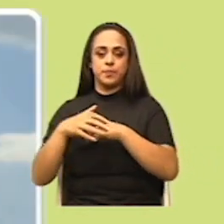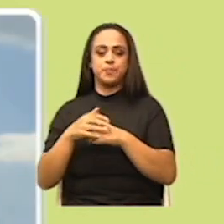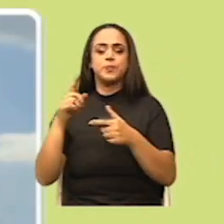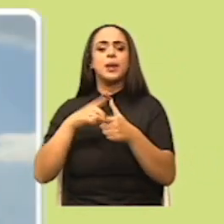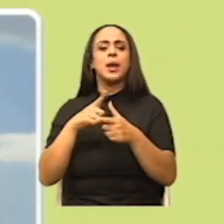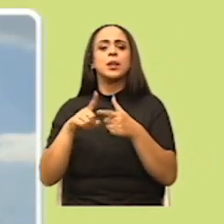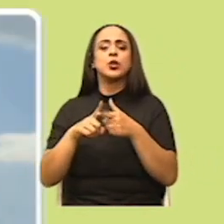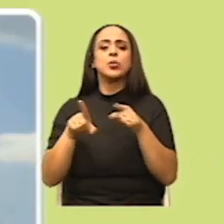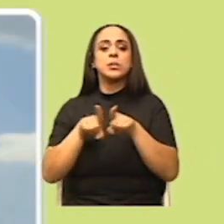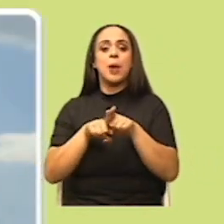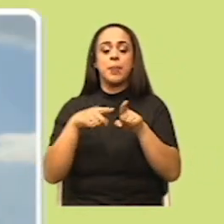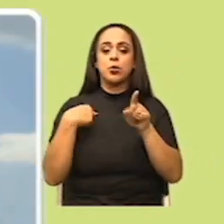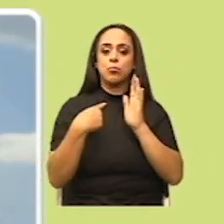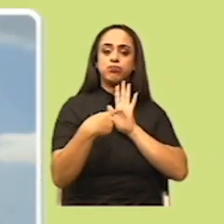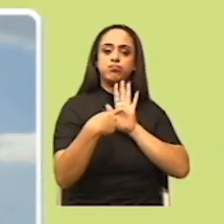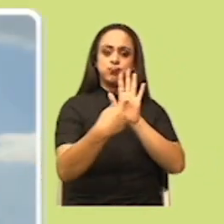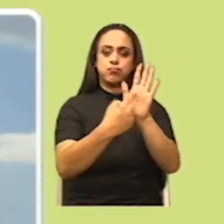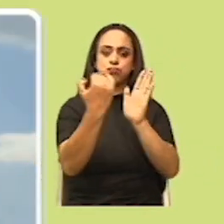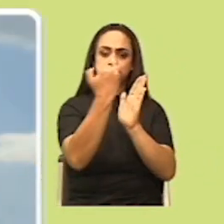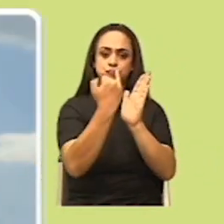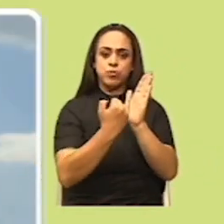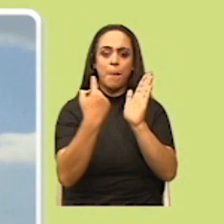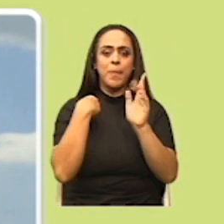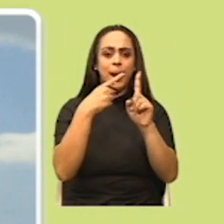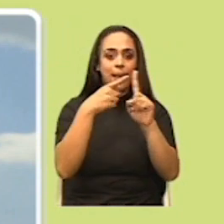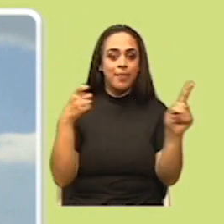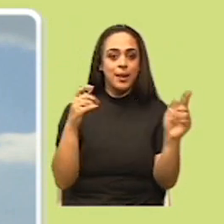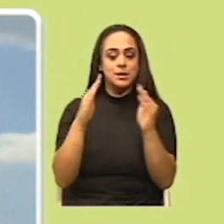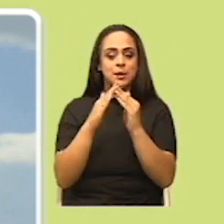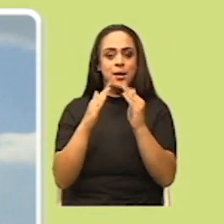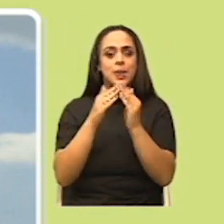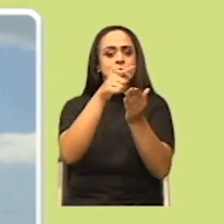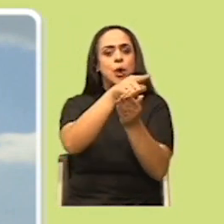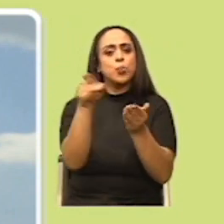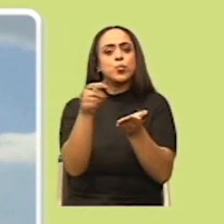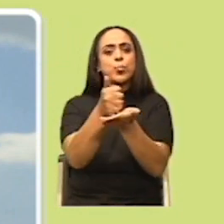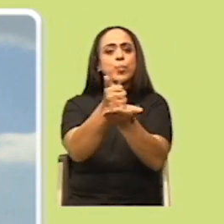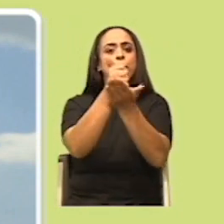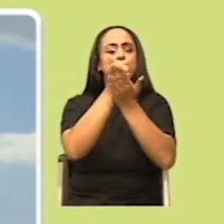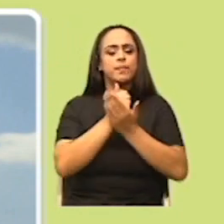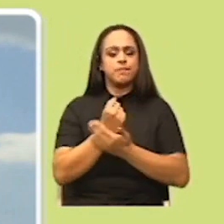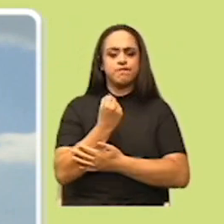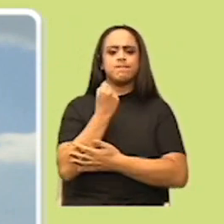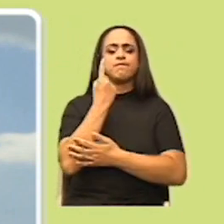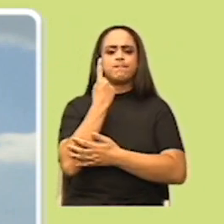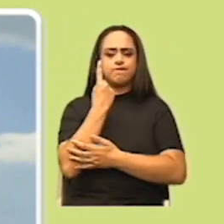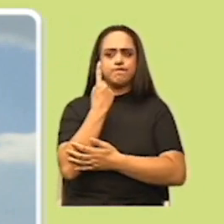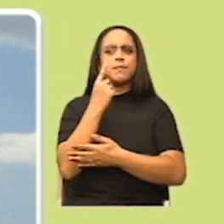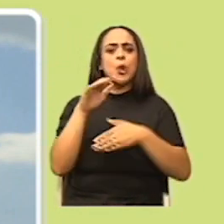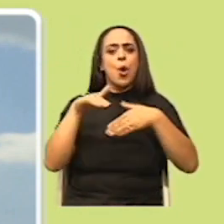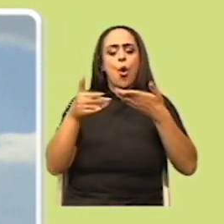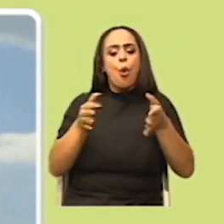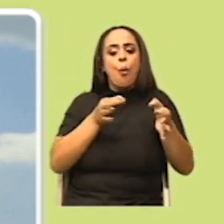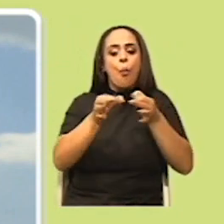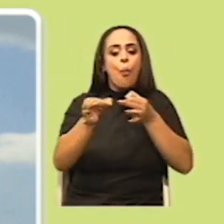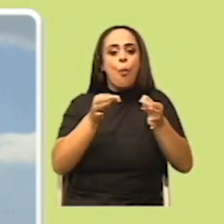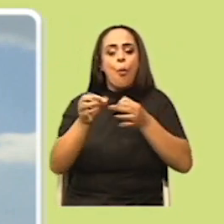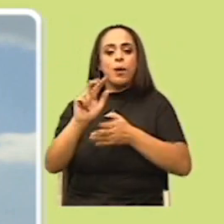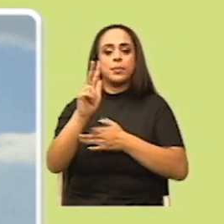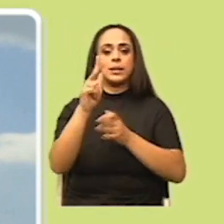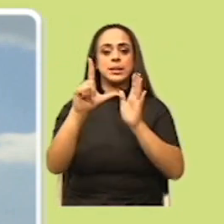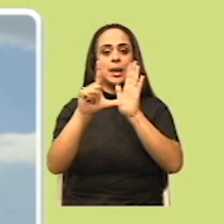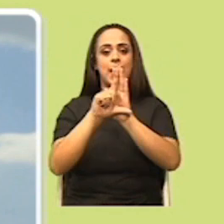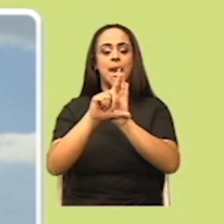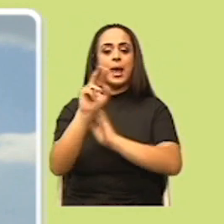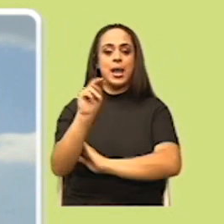también traje una imagen para que allá desde sus casas me ayuden a comprender cómo podríamos explicar esa tercera ley de Newton